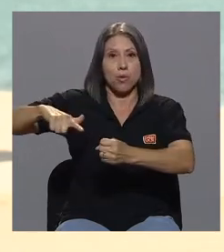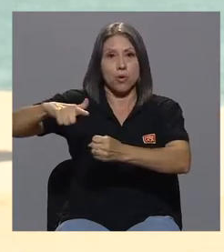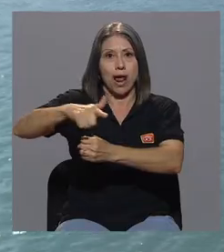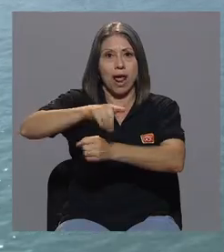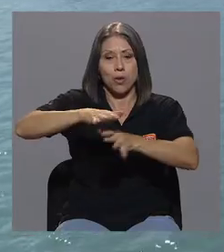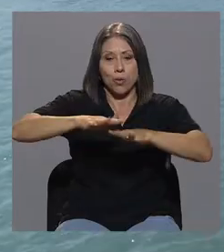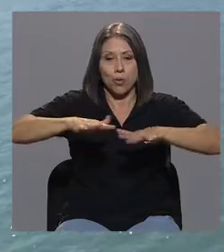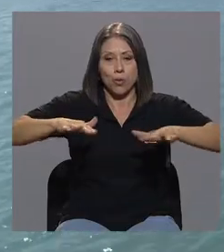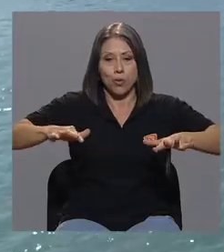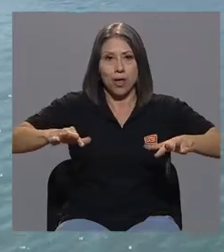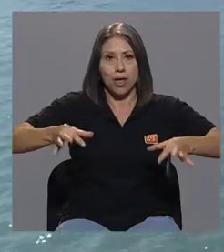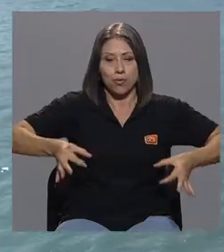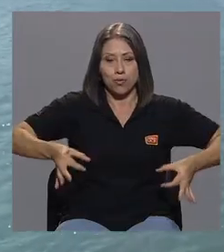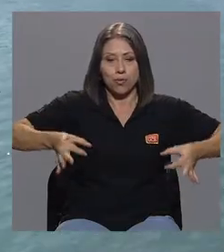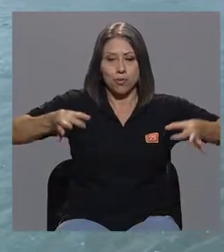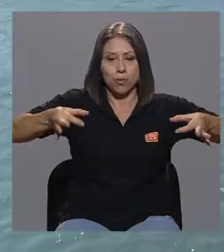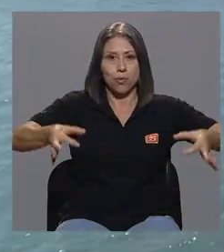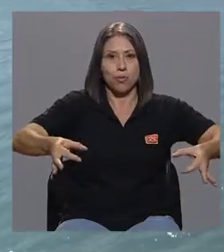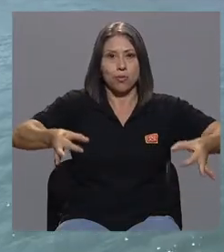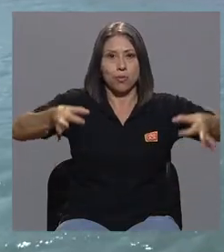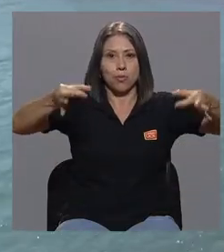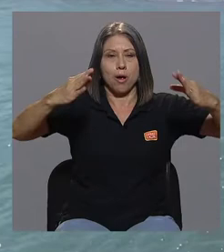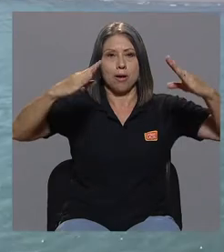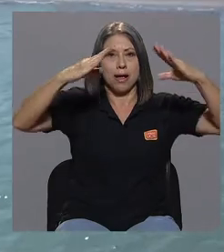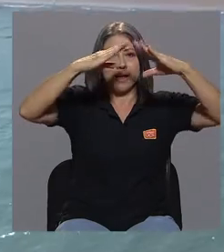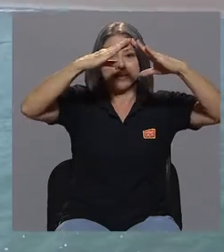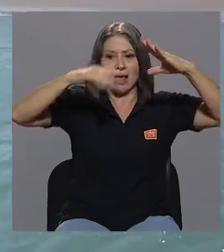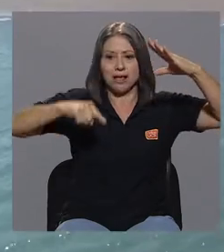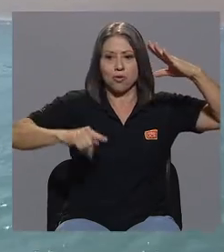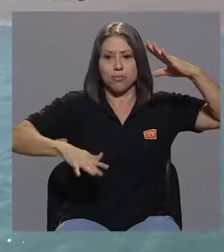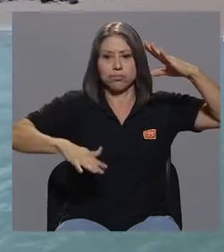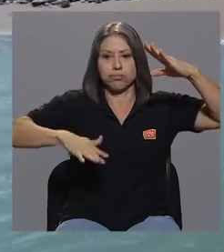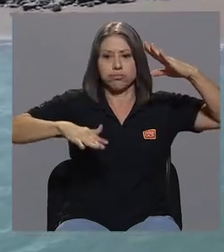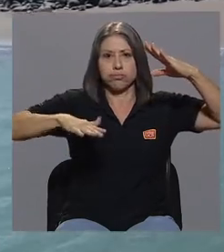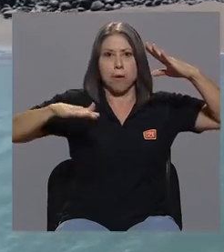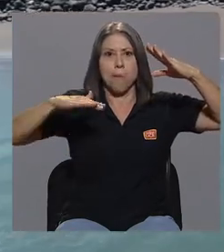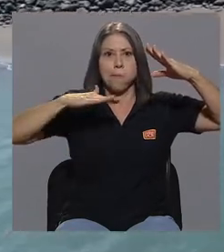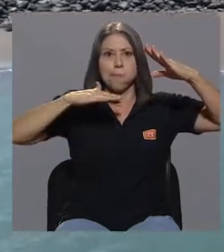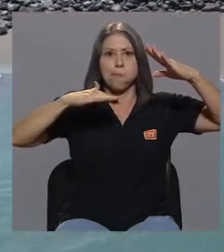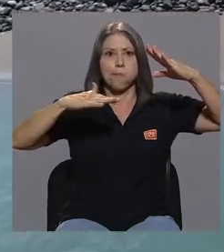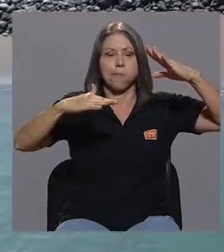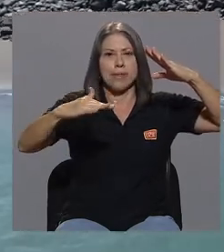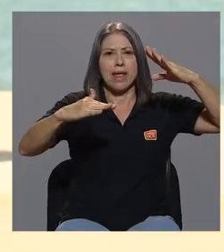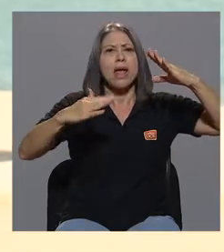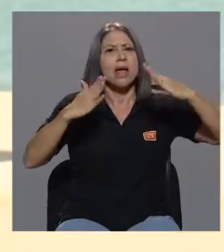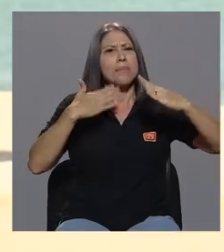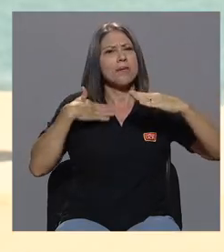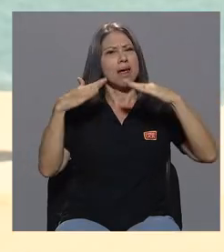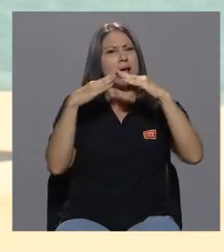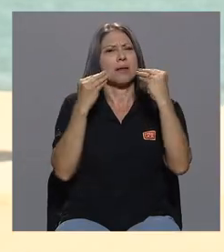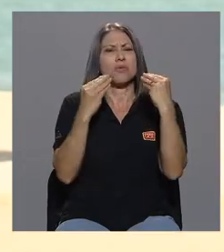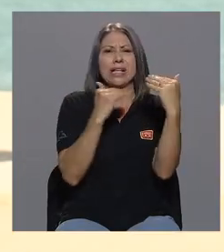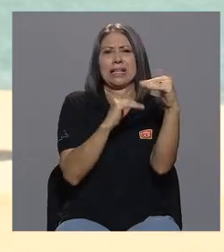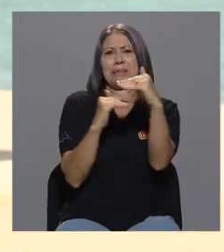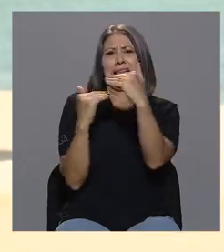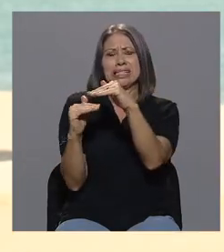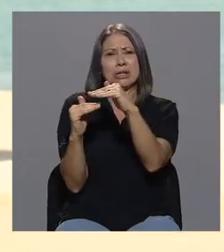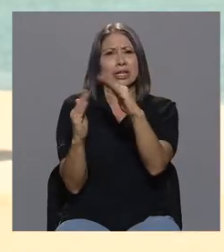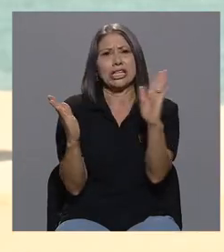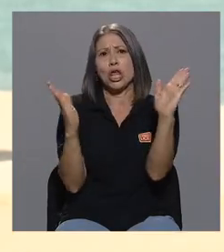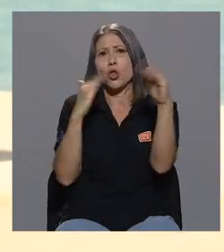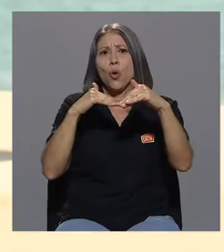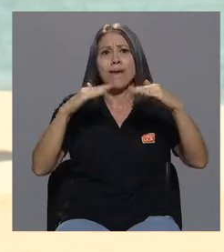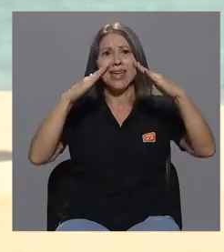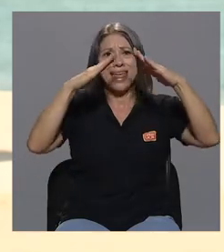Y eran tantas las limitaciones que teníamos que en casa no había techo. Lo que teníamos era un